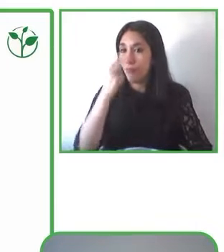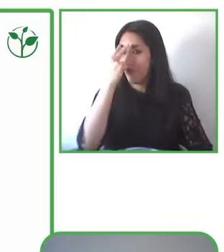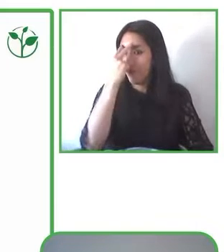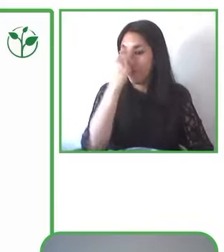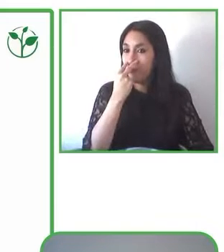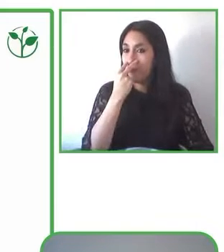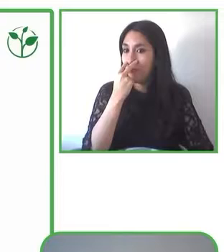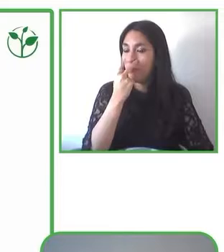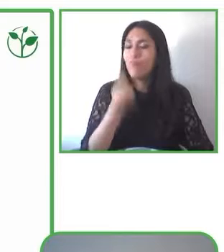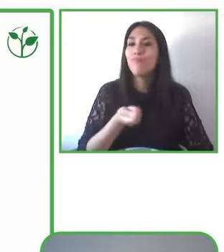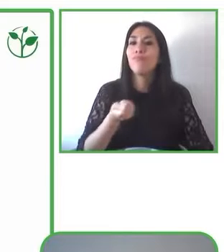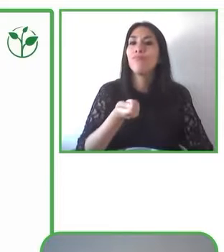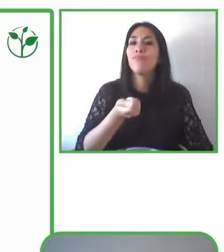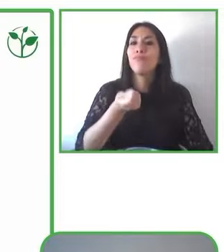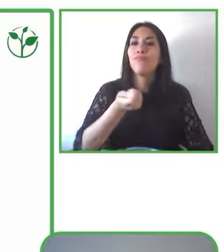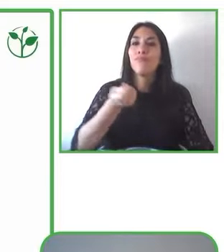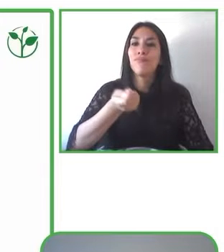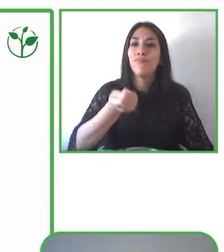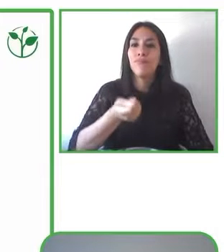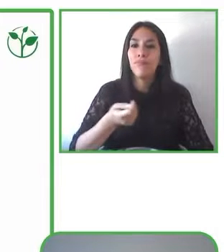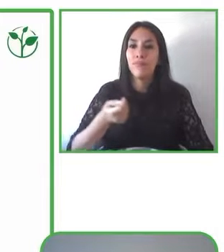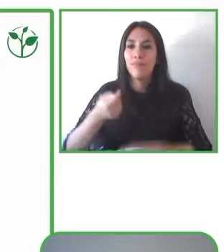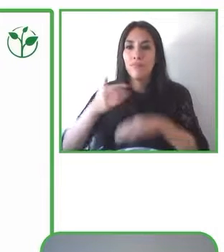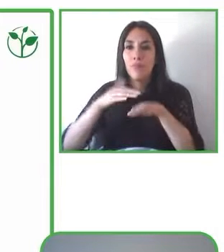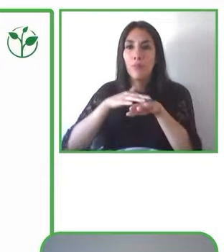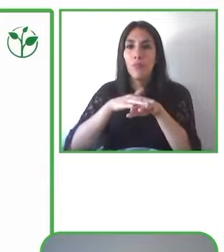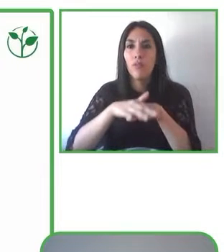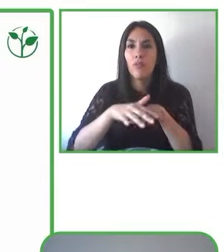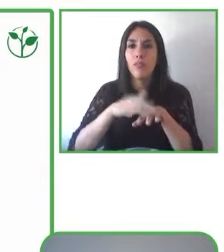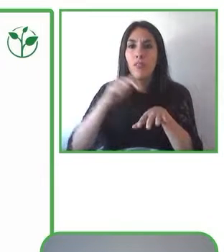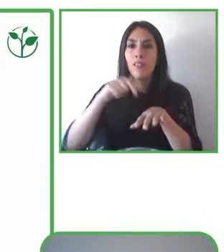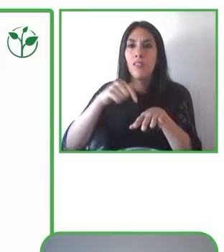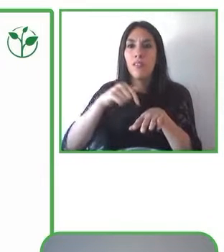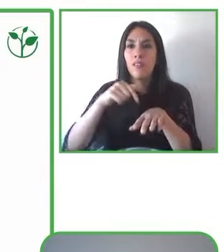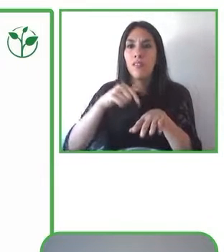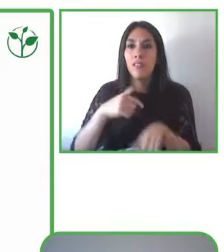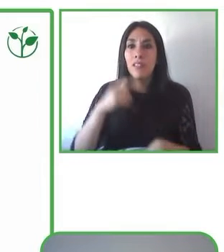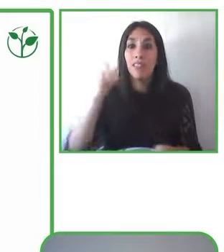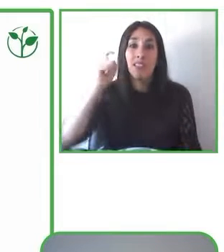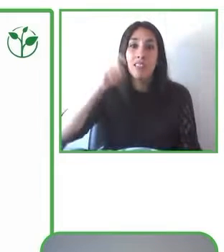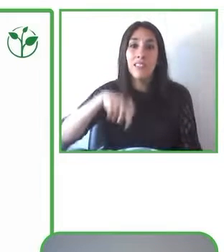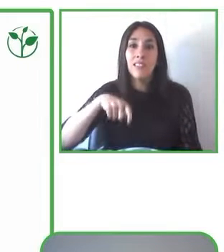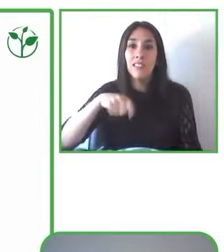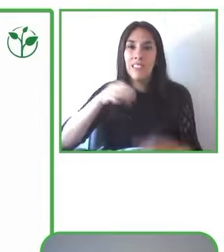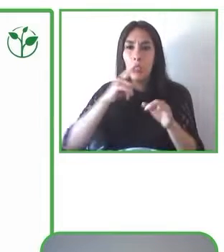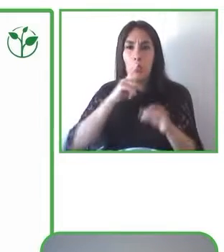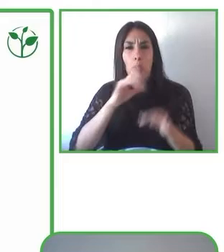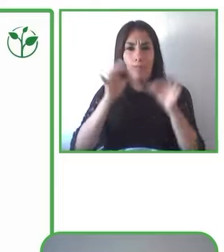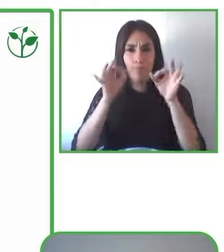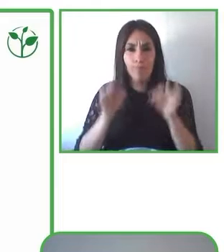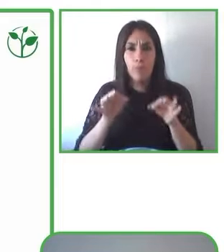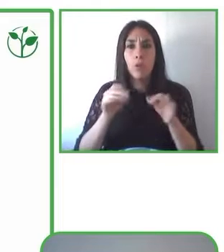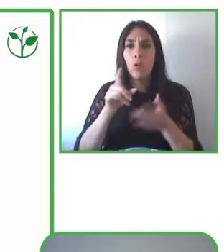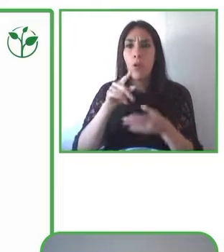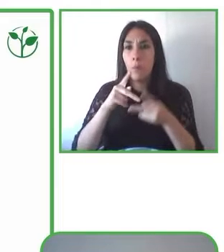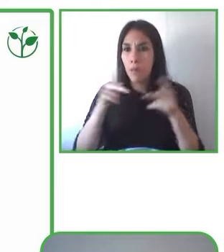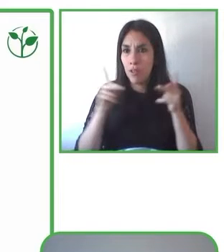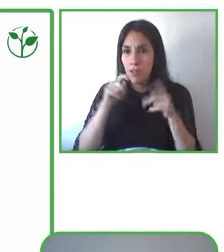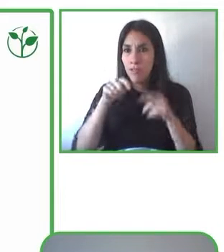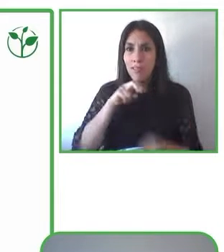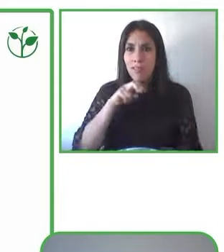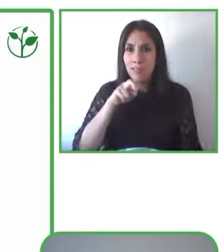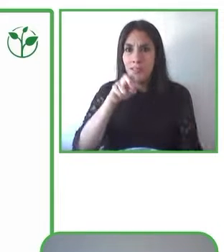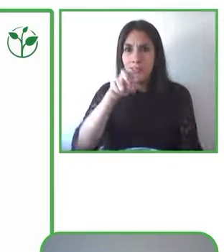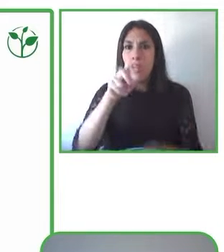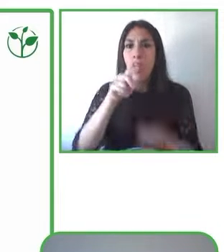físico realmente les impacta también cognitivamente, lo cual se ha dejado un poco de lado. Podemos ver en